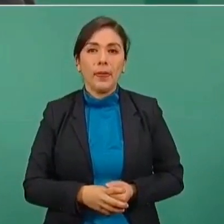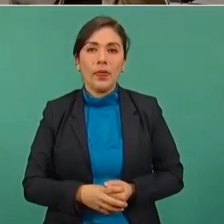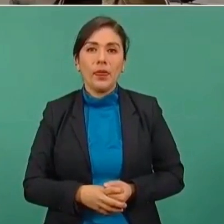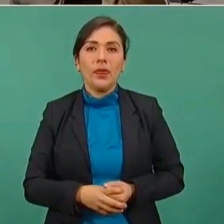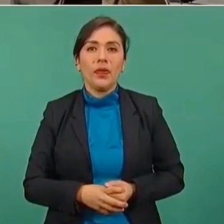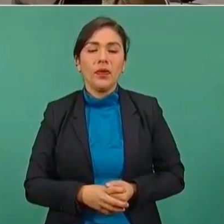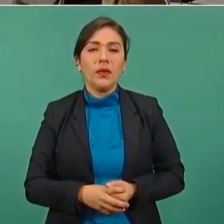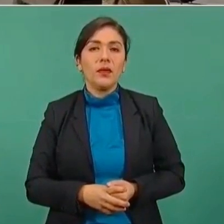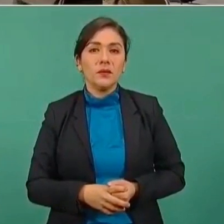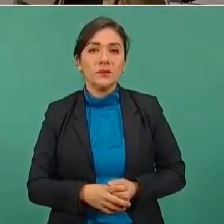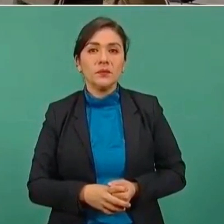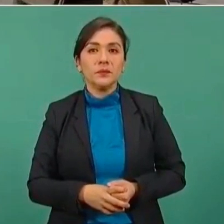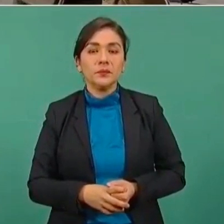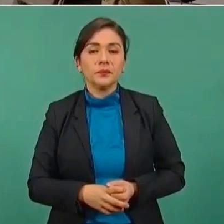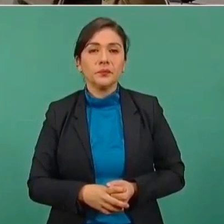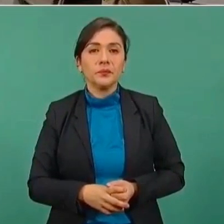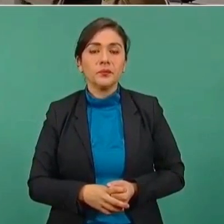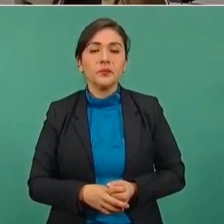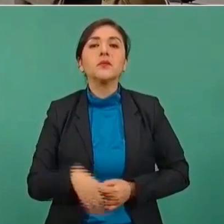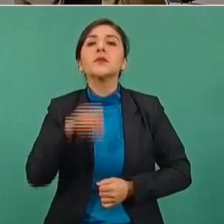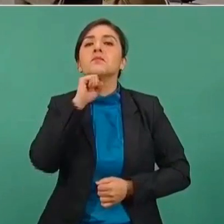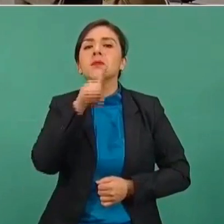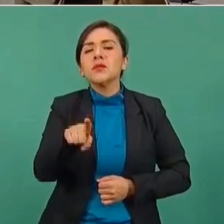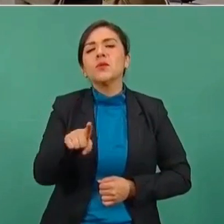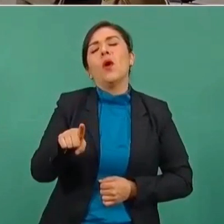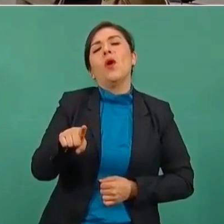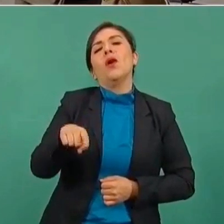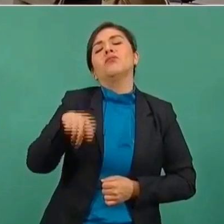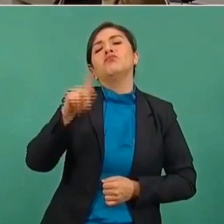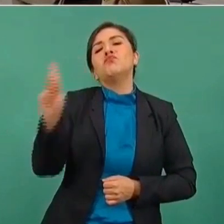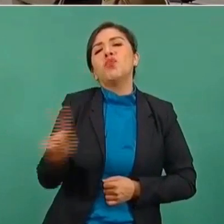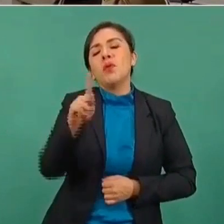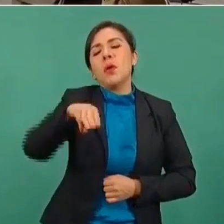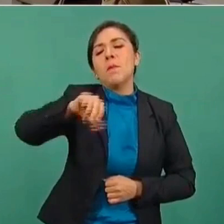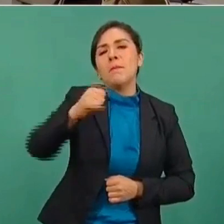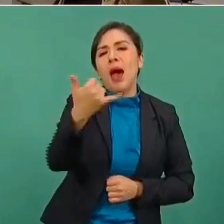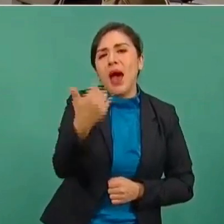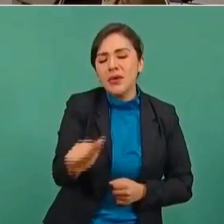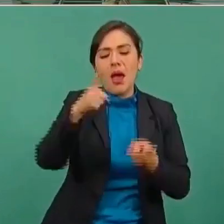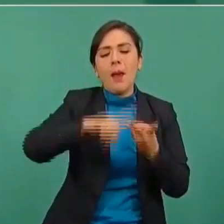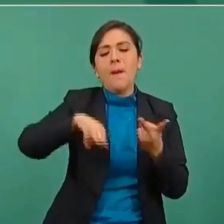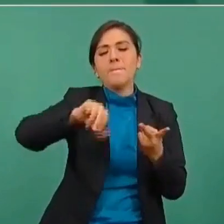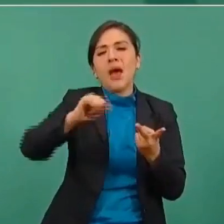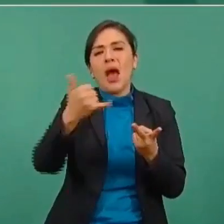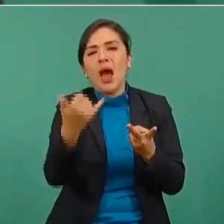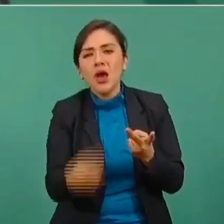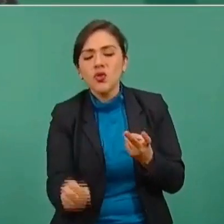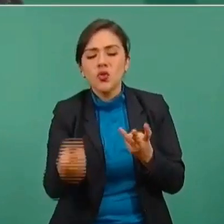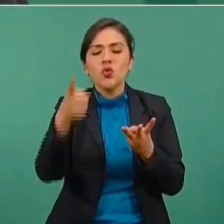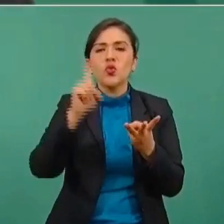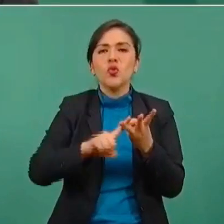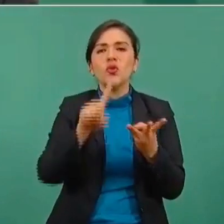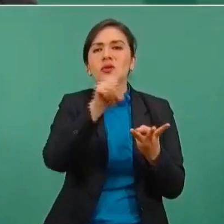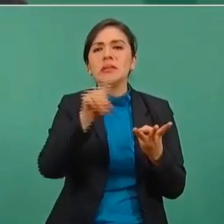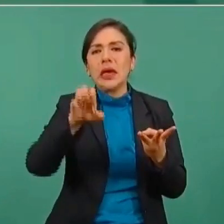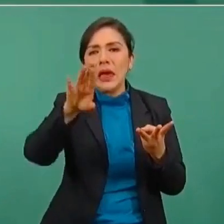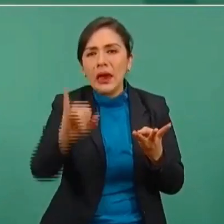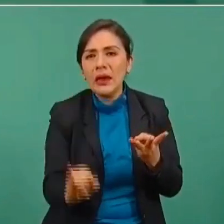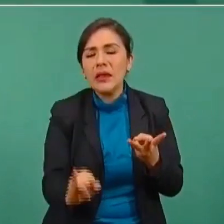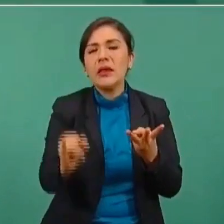como a los mayas y a los mayos y a los seris